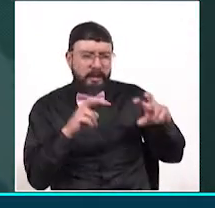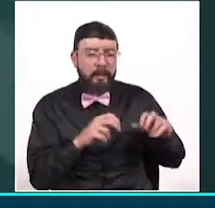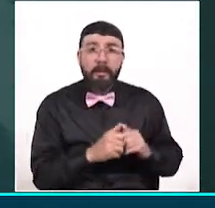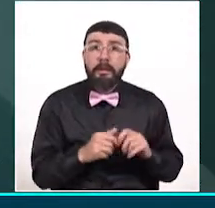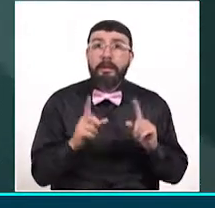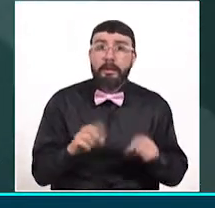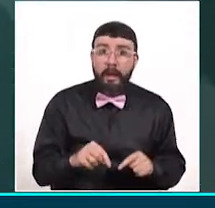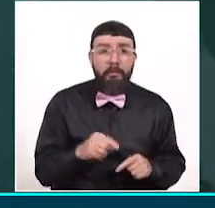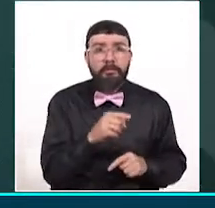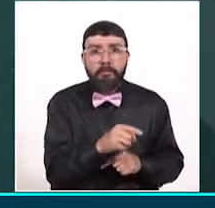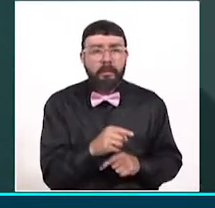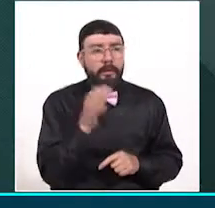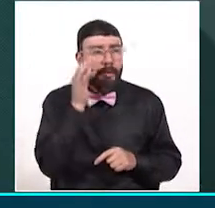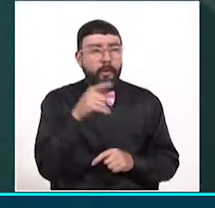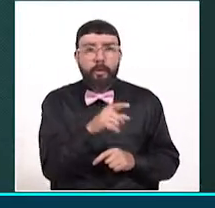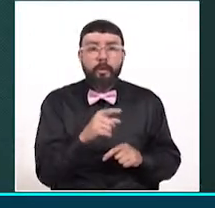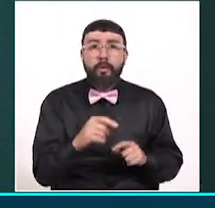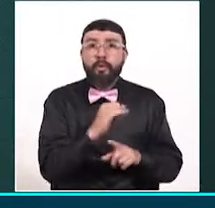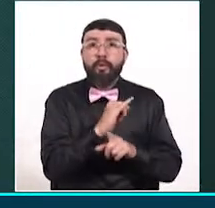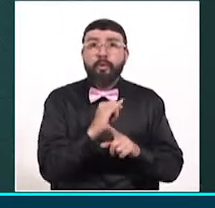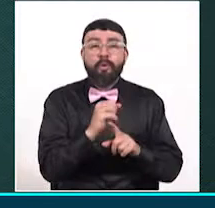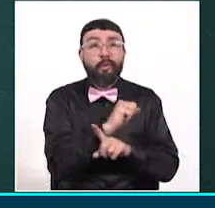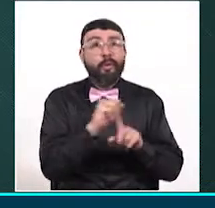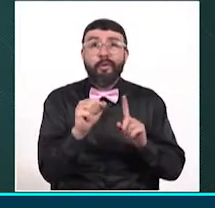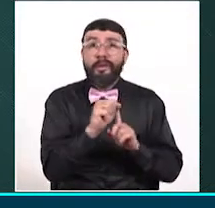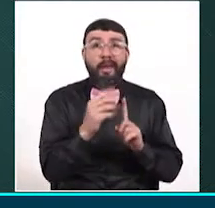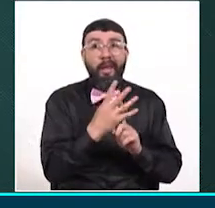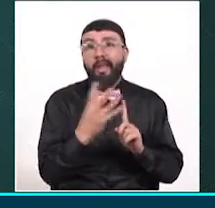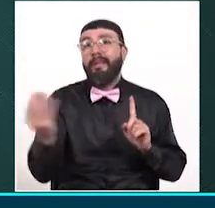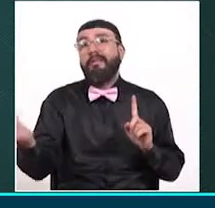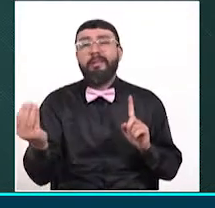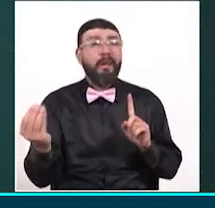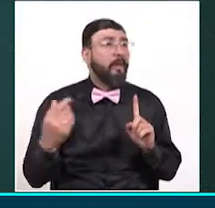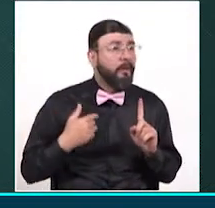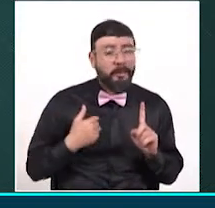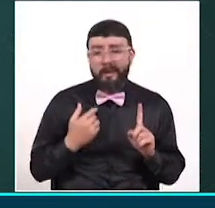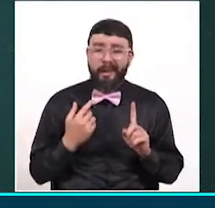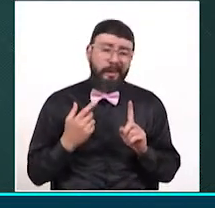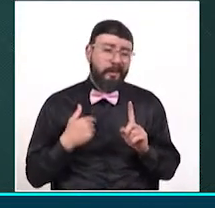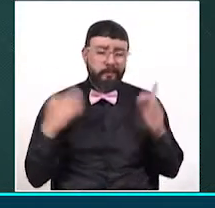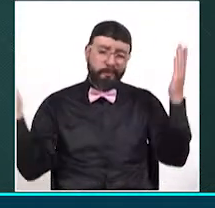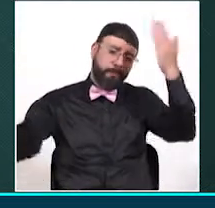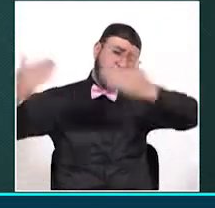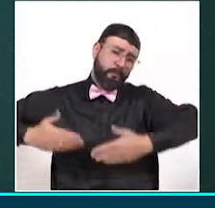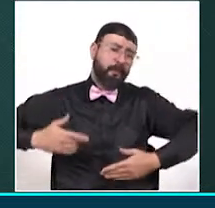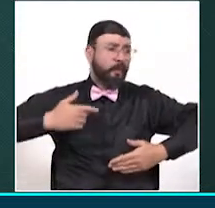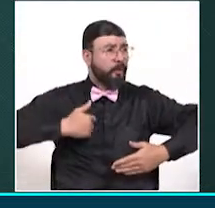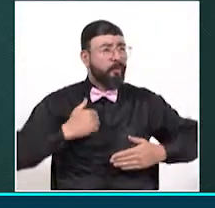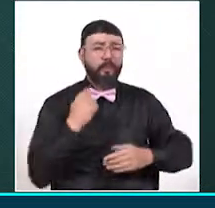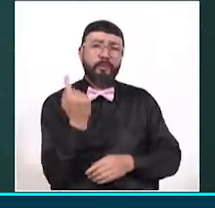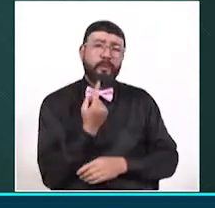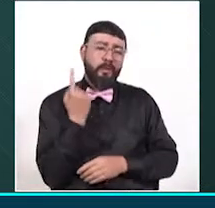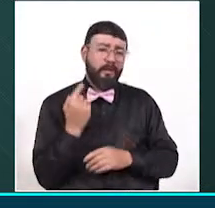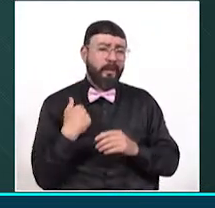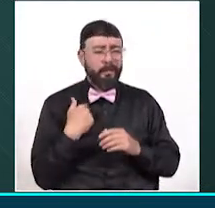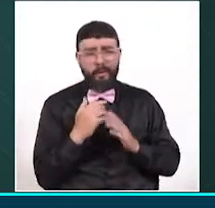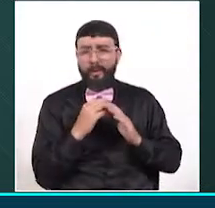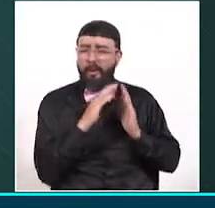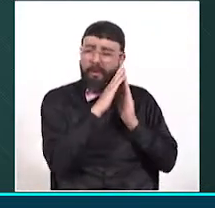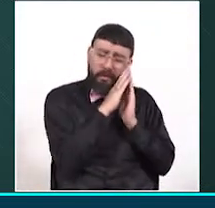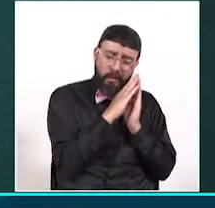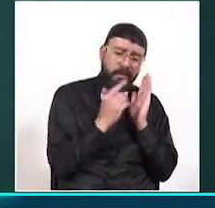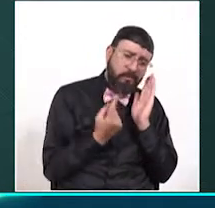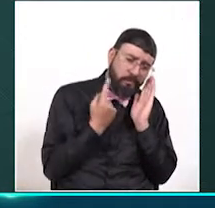haber es un aislamiento social, que ella se encierre, simplemente se pase en su cuarto, aunque ahí es importante ver